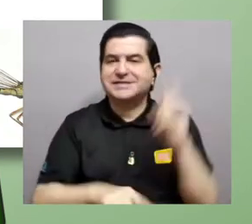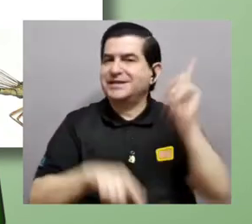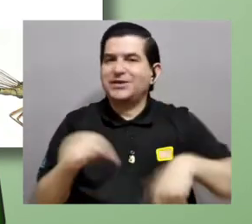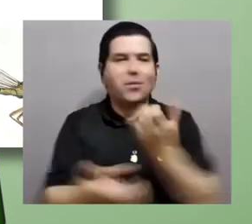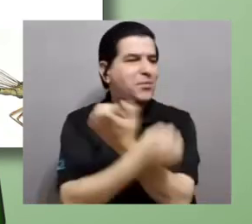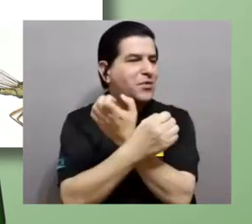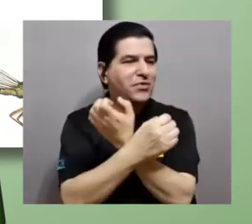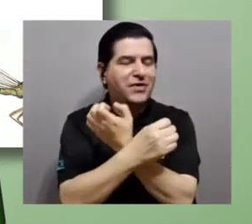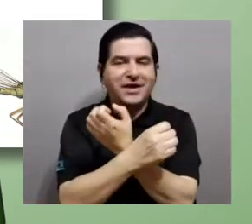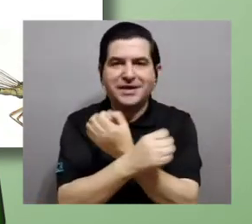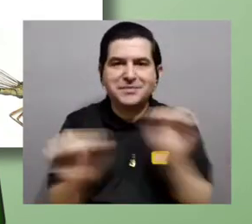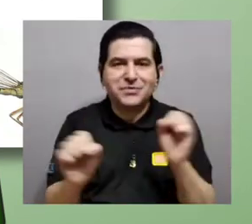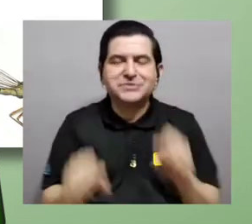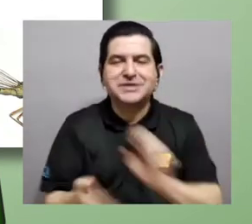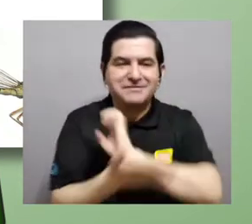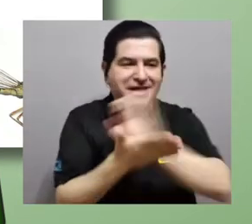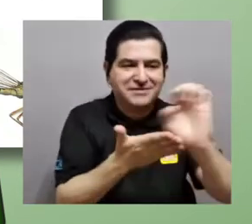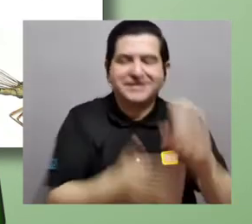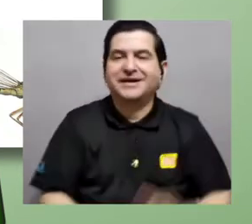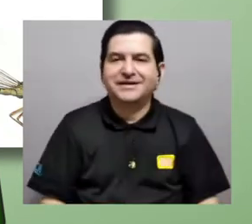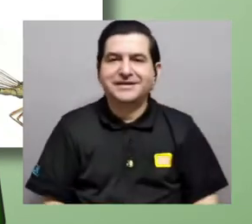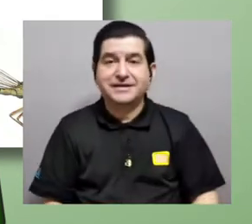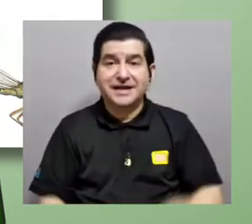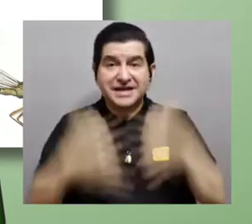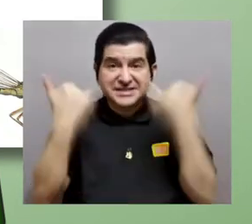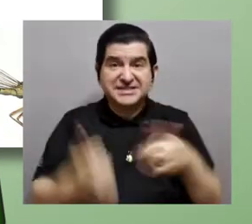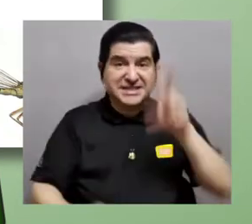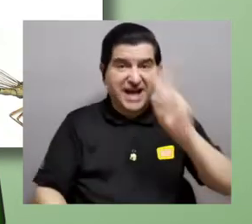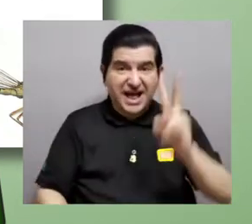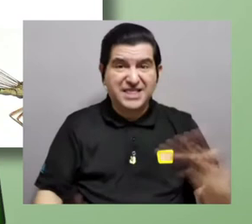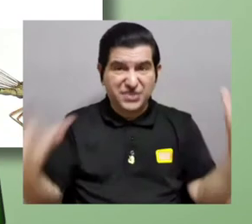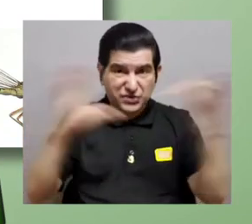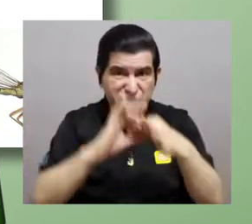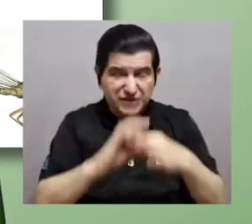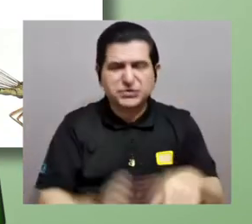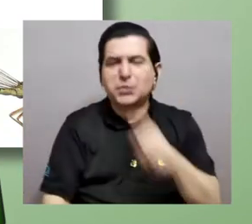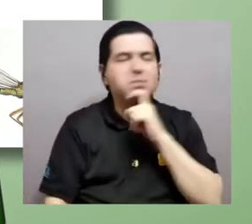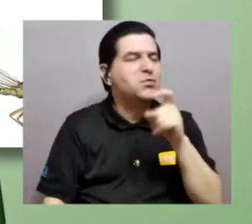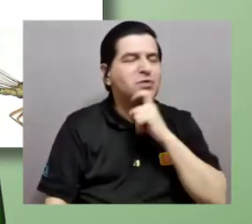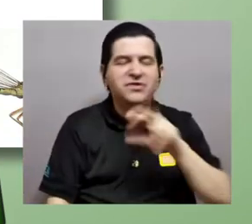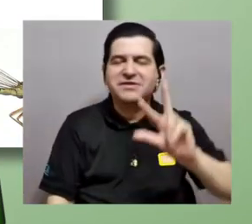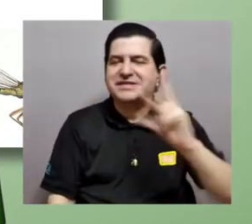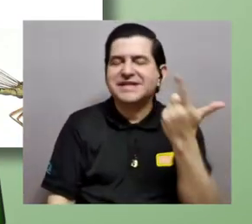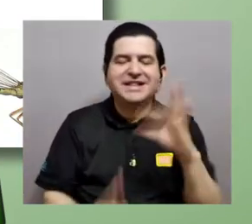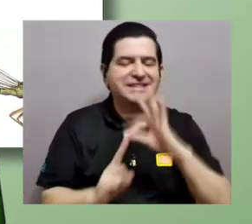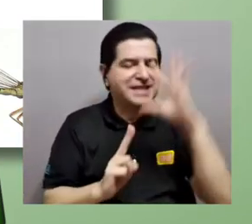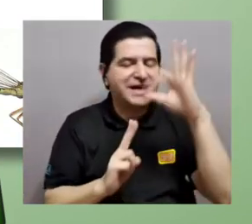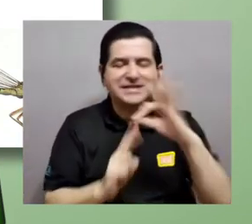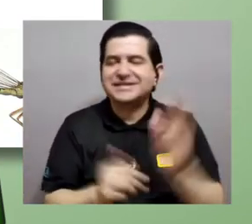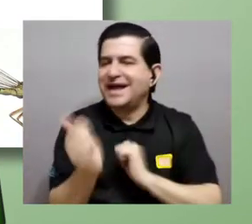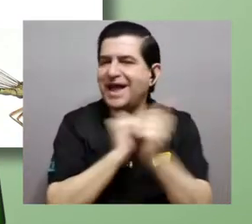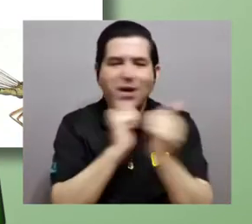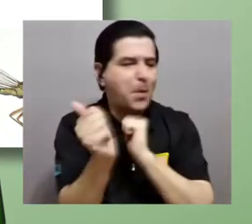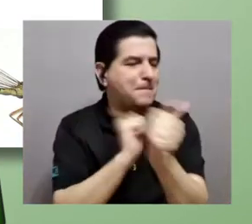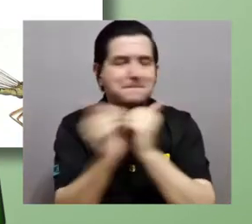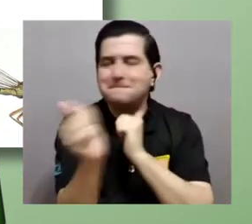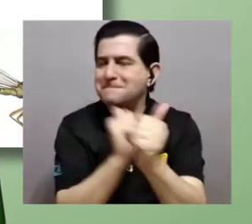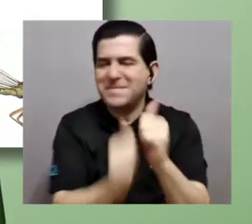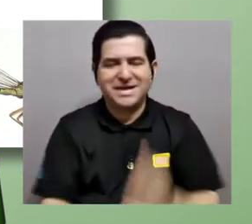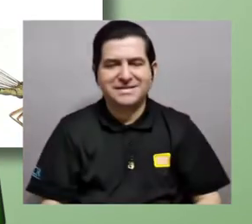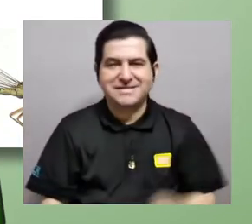Una vez que existen dos sexos, es muy difícil que una nueva alternativa compita contra estas